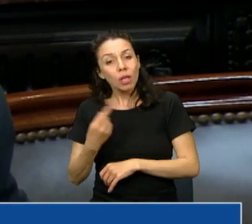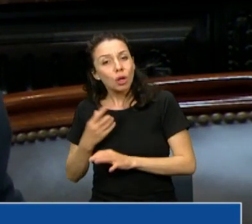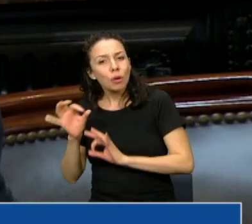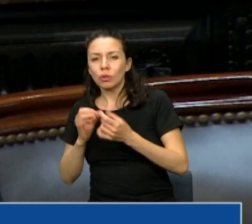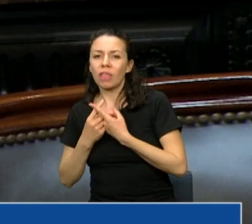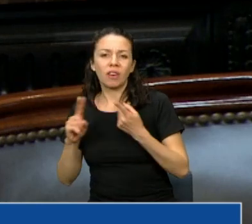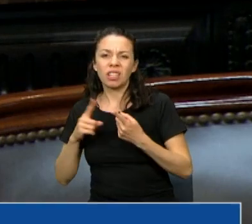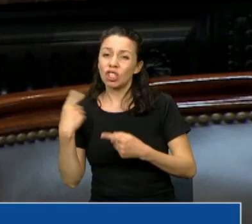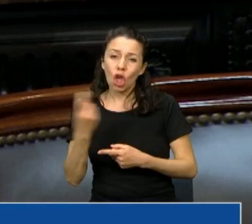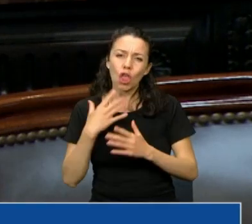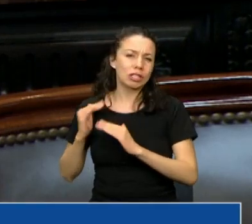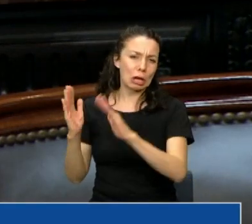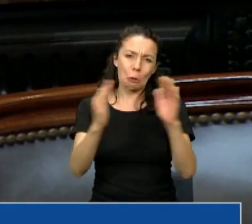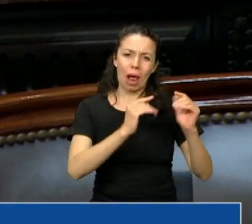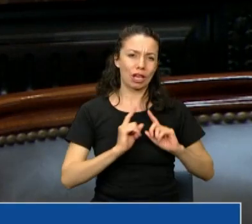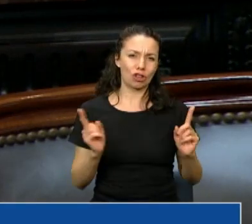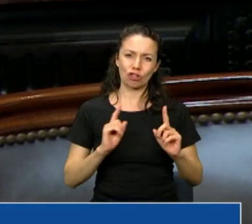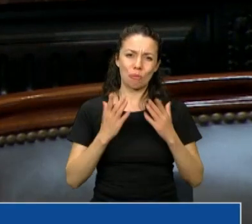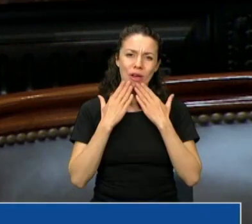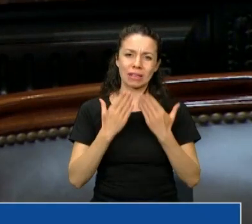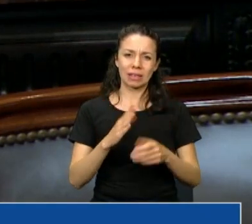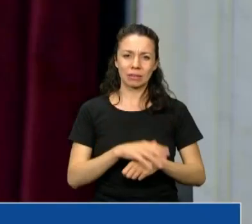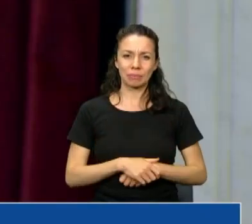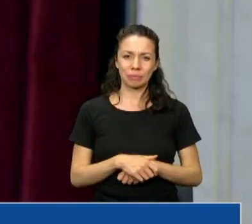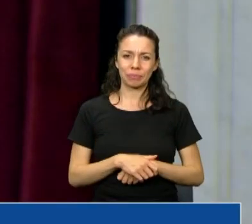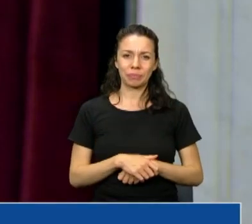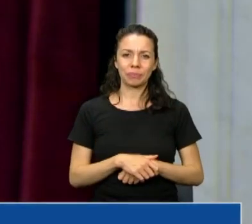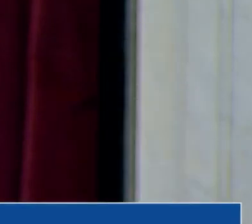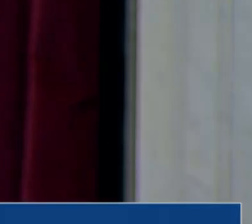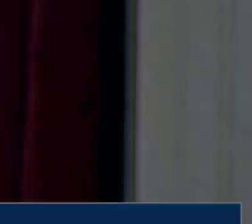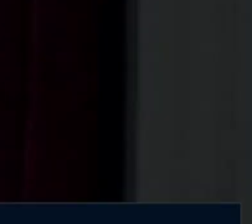iguales. Gracias. Muchas gracias, diputado Fernández.